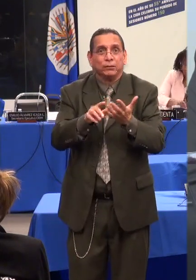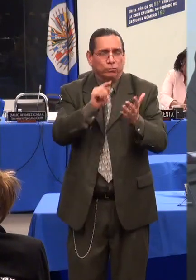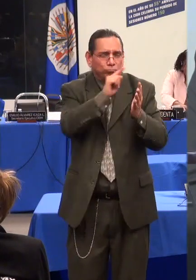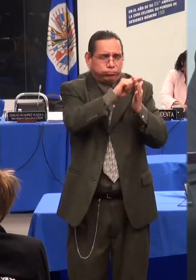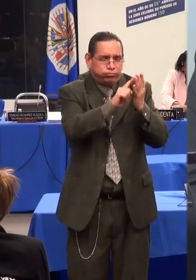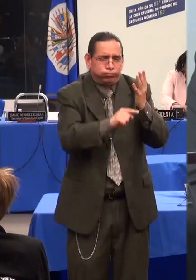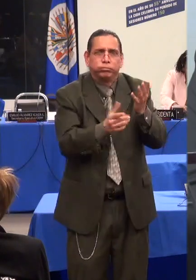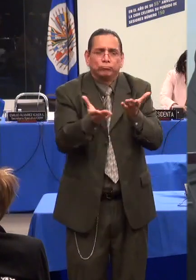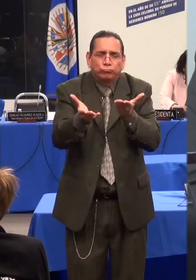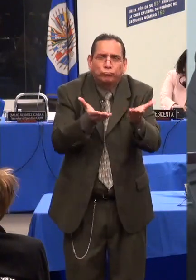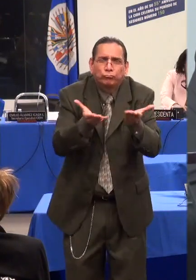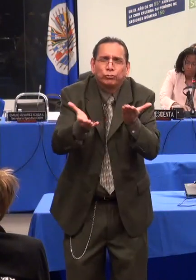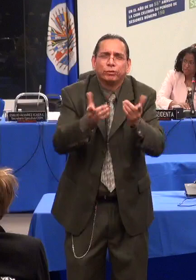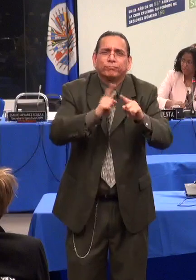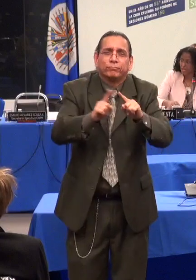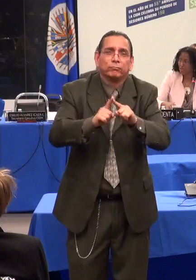gracias.